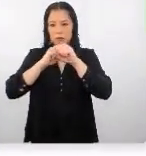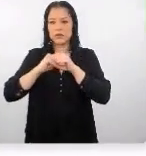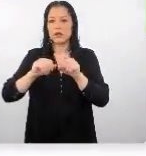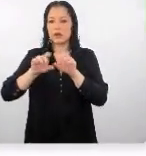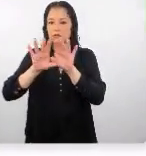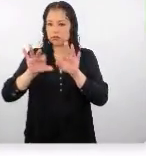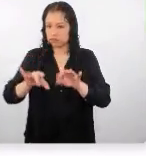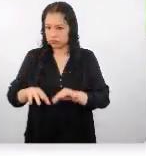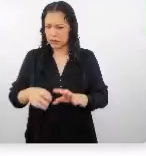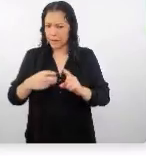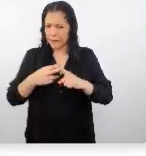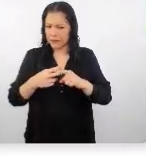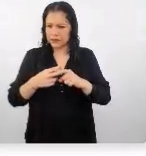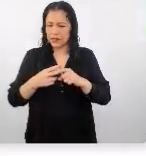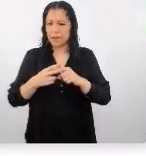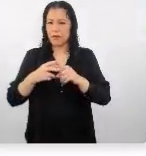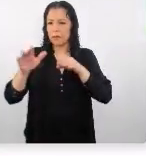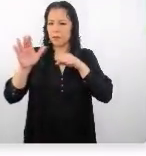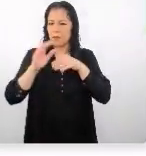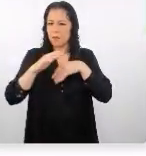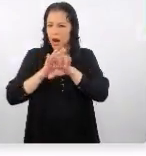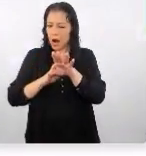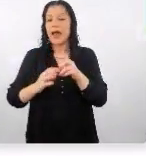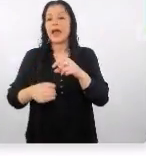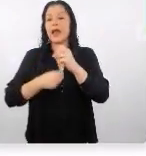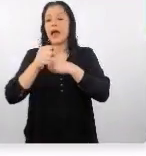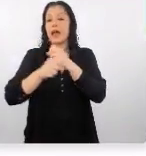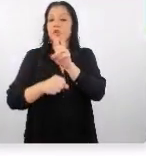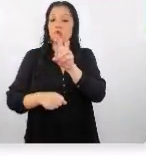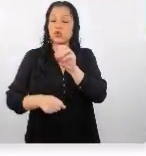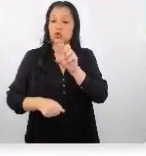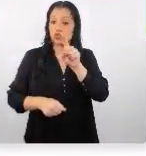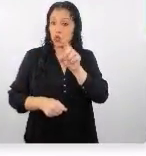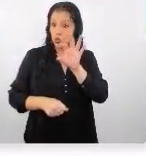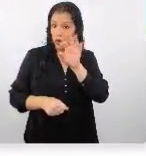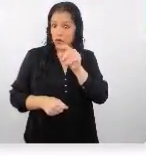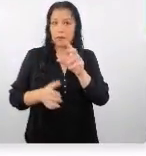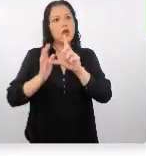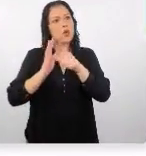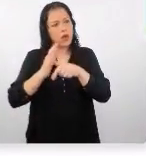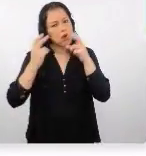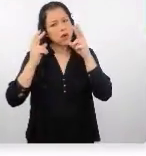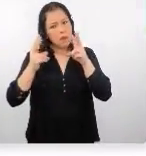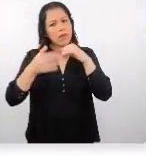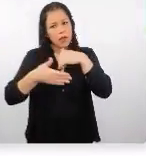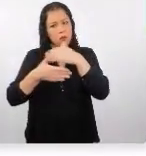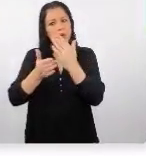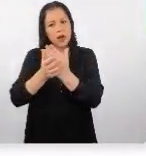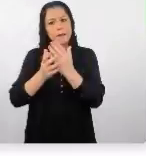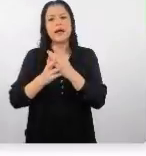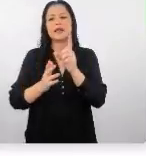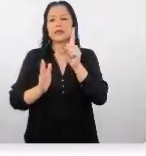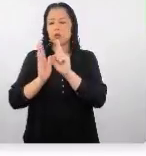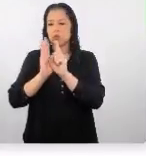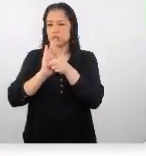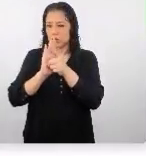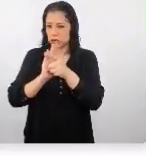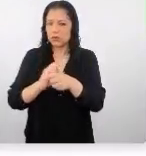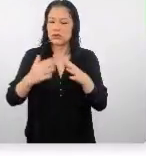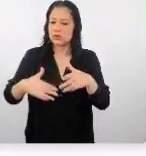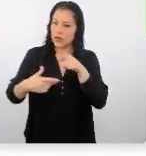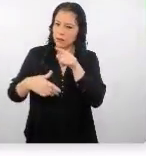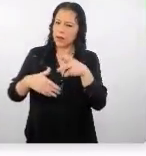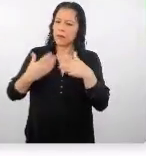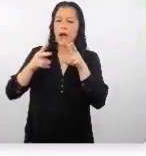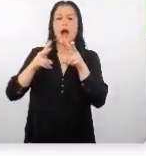lanzamos desde el año 2019 más adelante vamos a ver un extracto bueno la cápsula de un minuto y donde van a poder